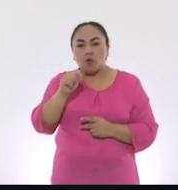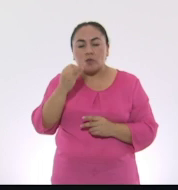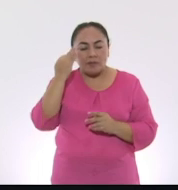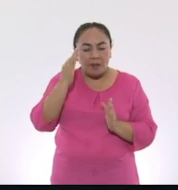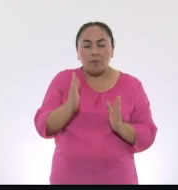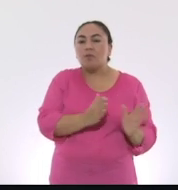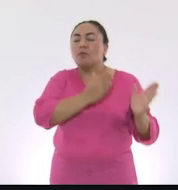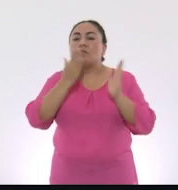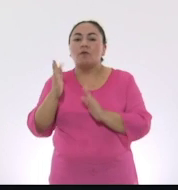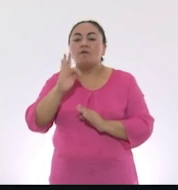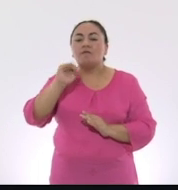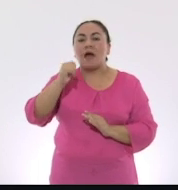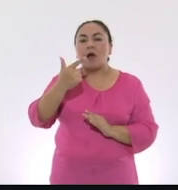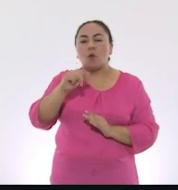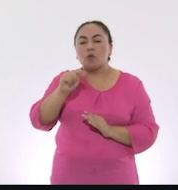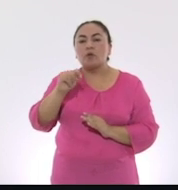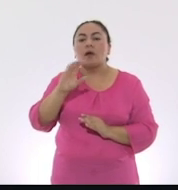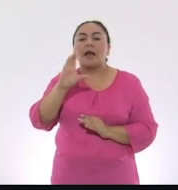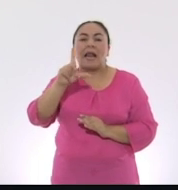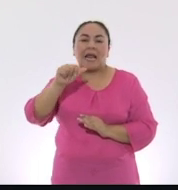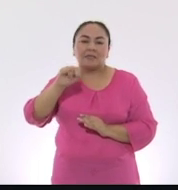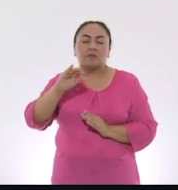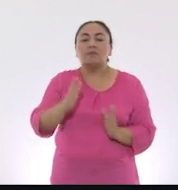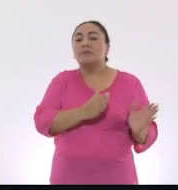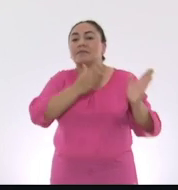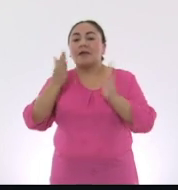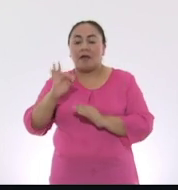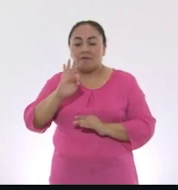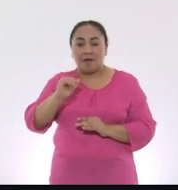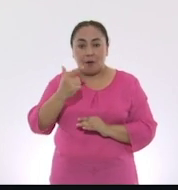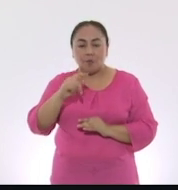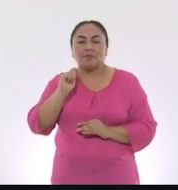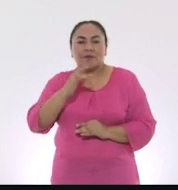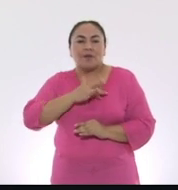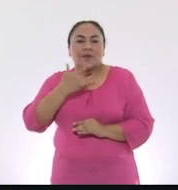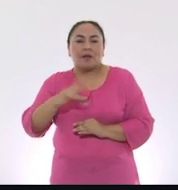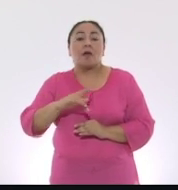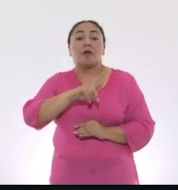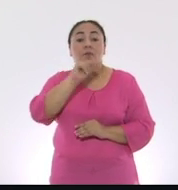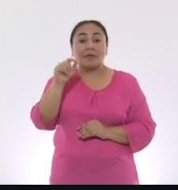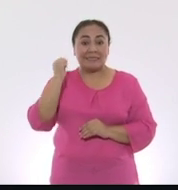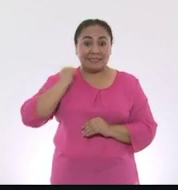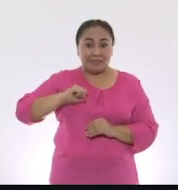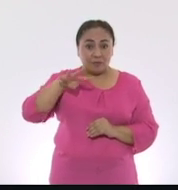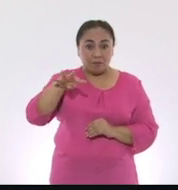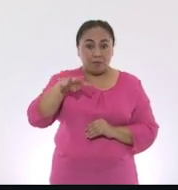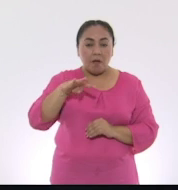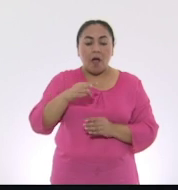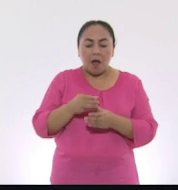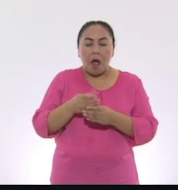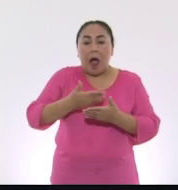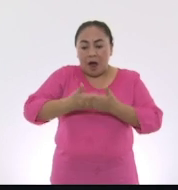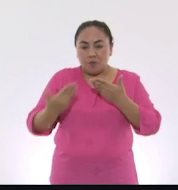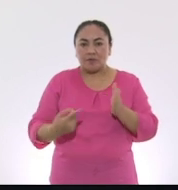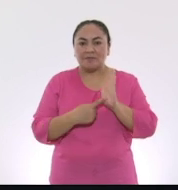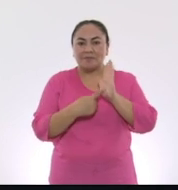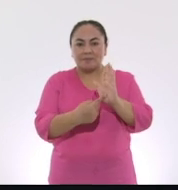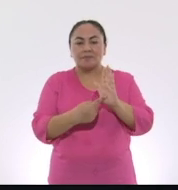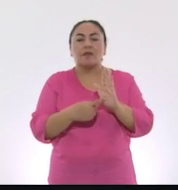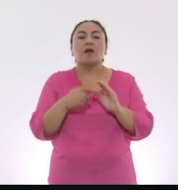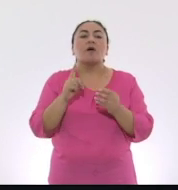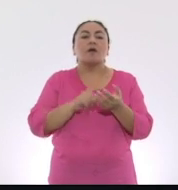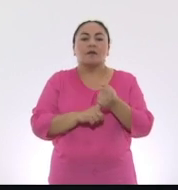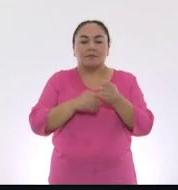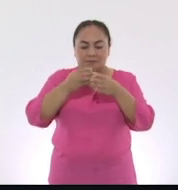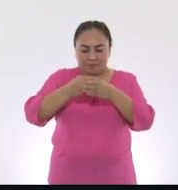clásico, luego el Fagot romántico. Con toda esa evolución, en el siglo XIX alcanzó su forma actual con un talabro